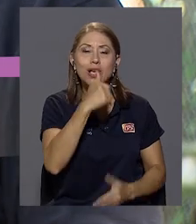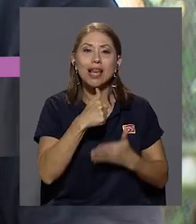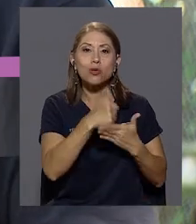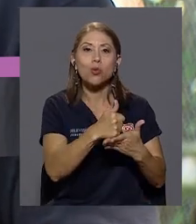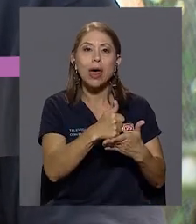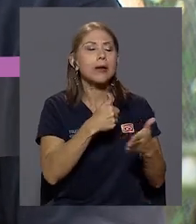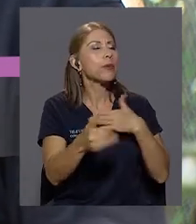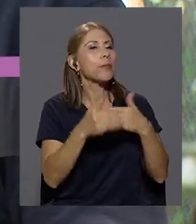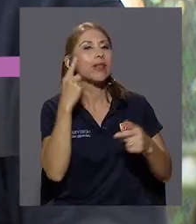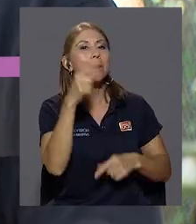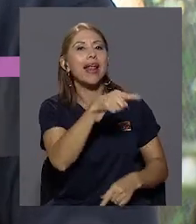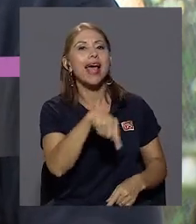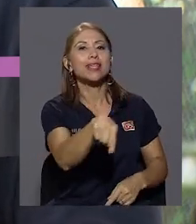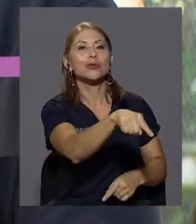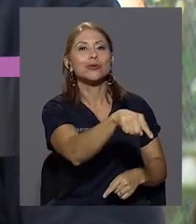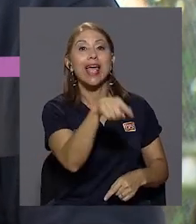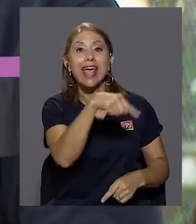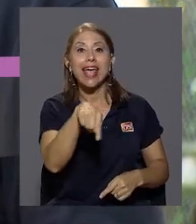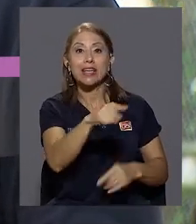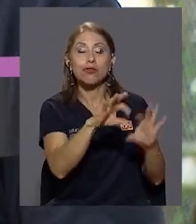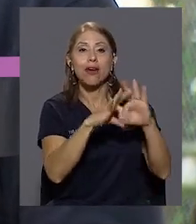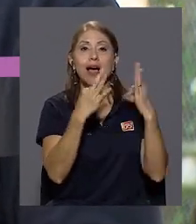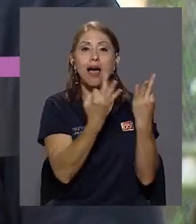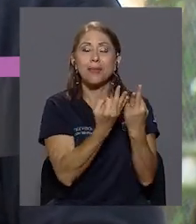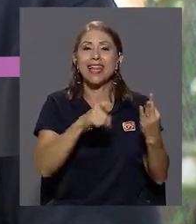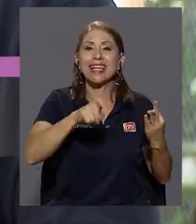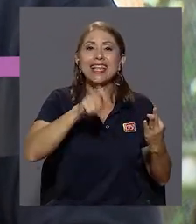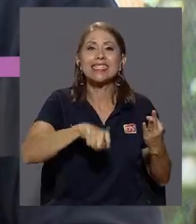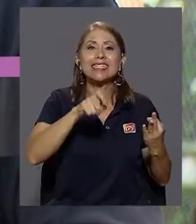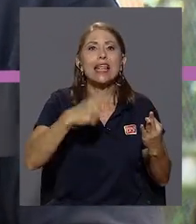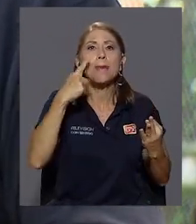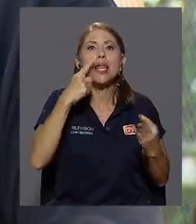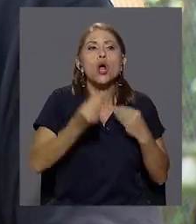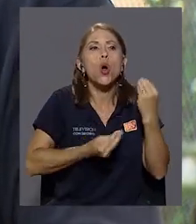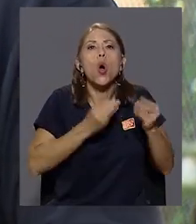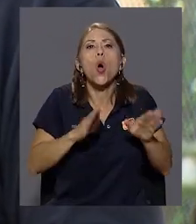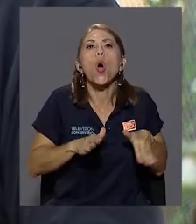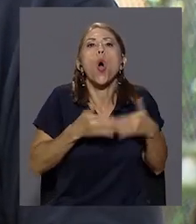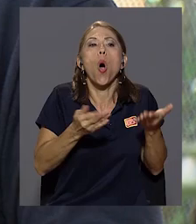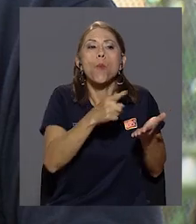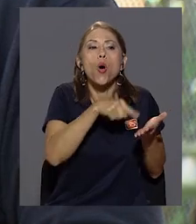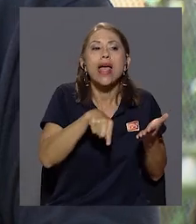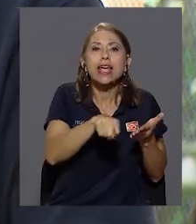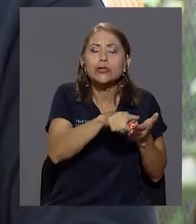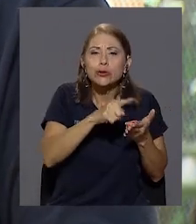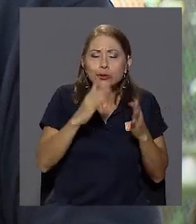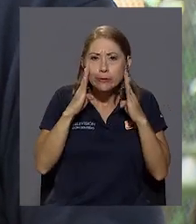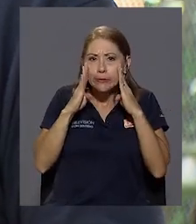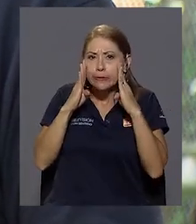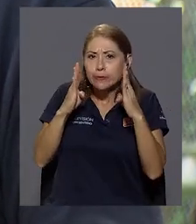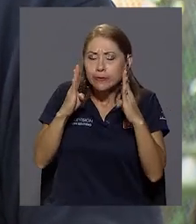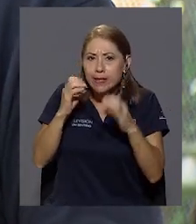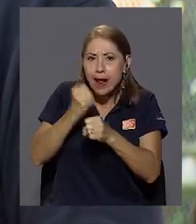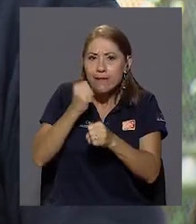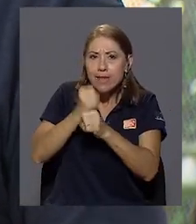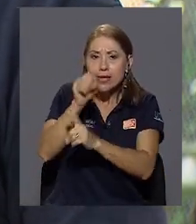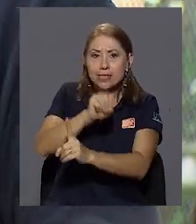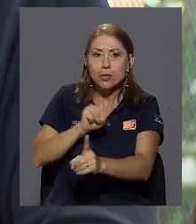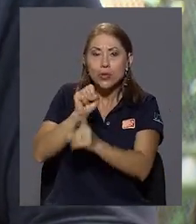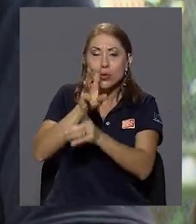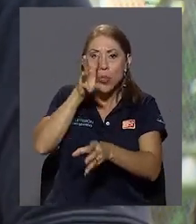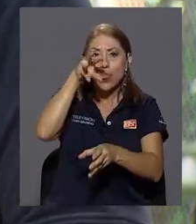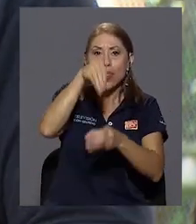¿Por qué? Porque ellos como familia necesitan empezar a ver cómo trabajan esta situación dentro de la familia